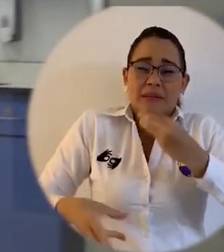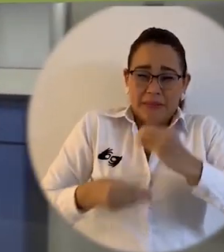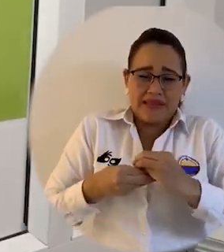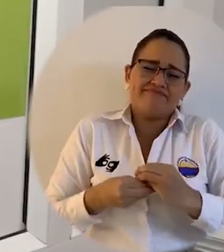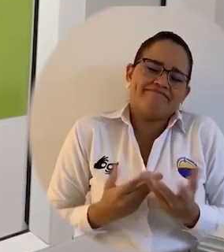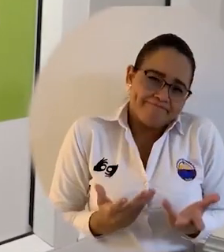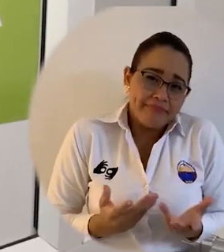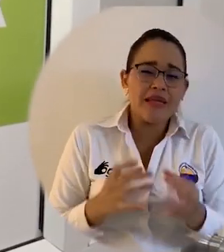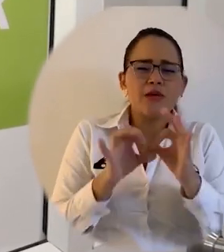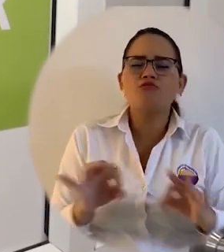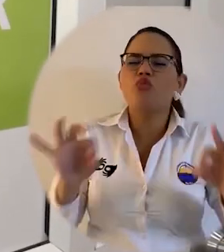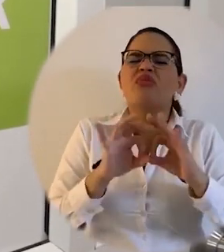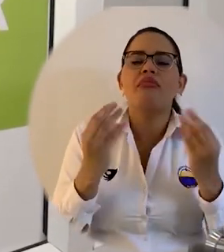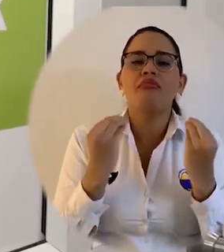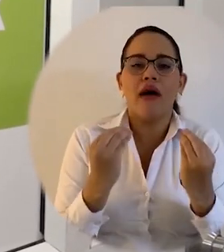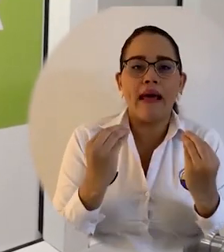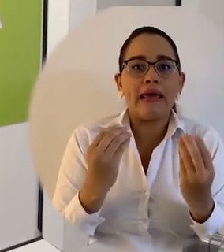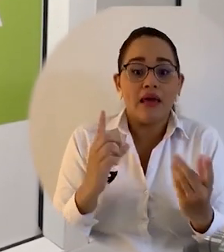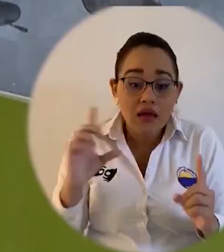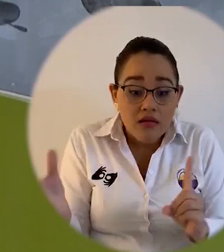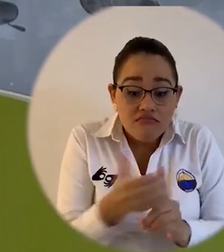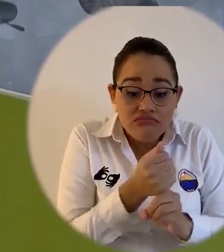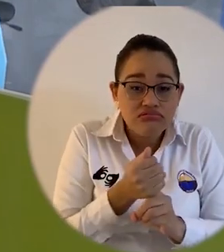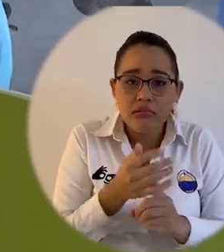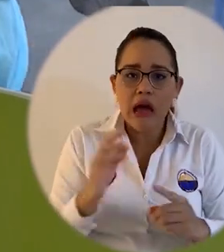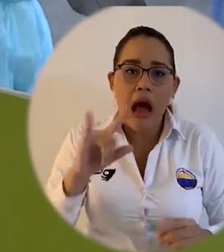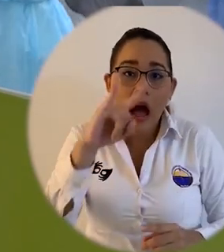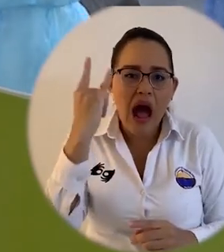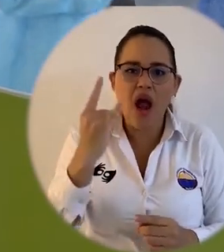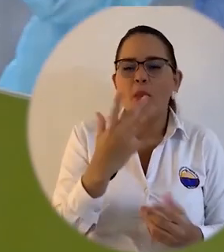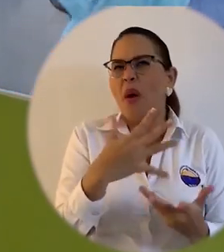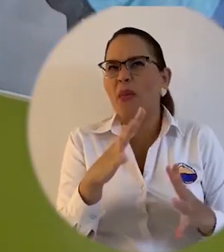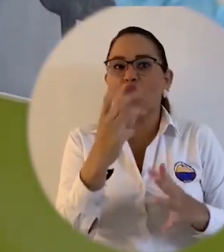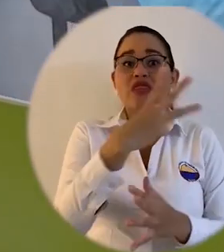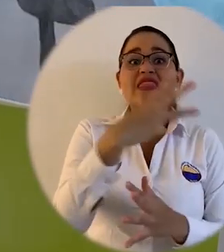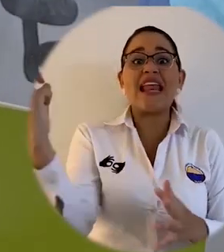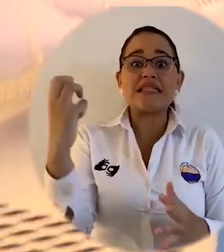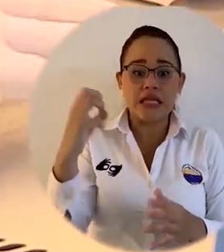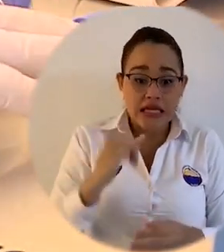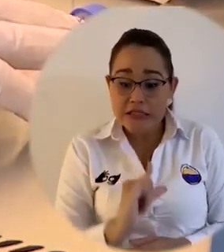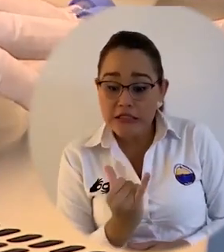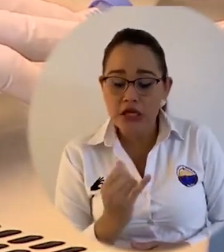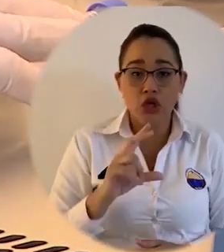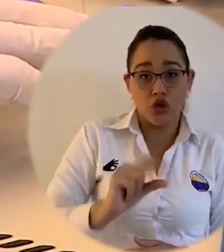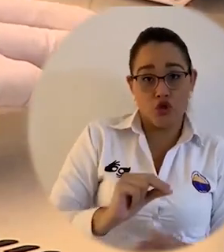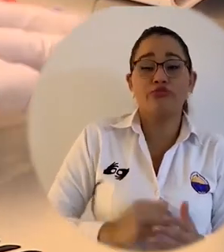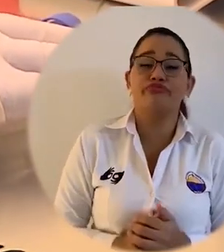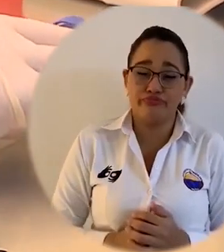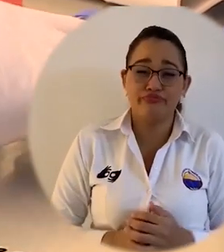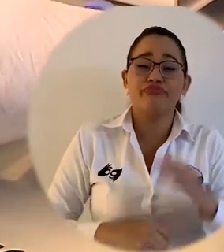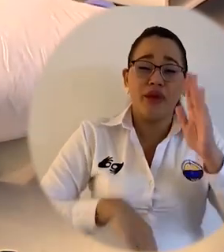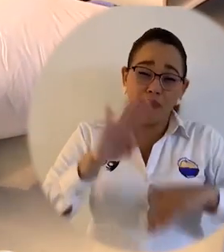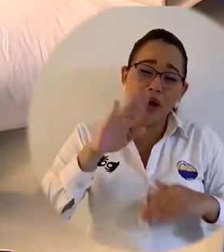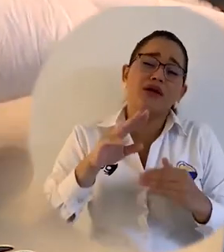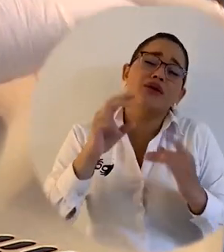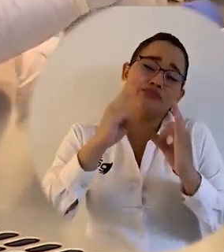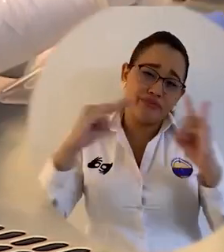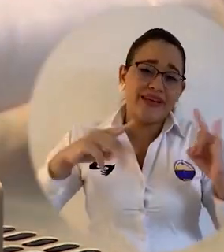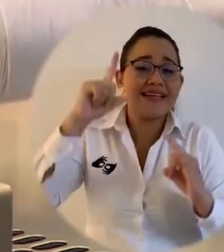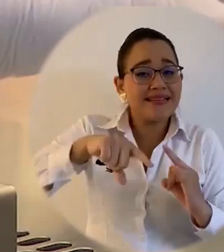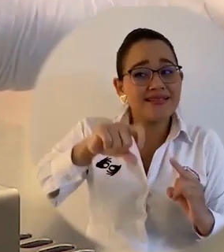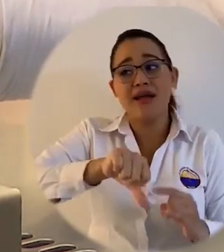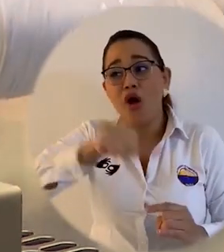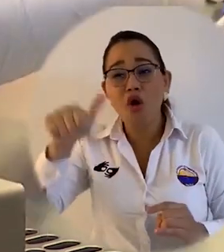ARN y PCR que permitan procesar 300 muestras. Por lo cual, la Alma Mater necesitará del concurso de otras